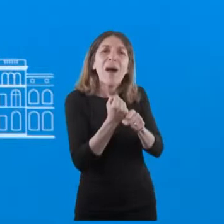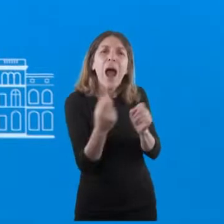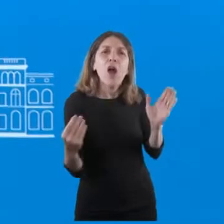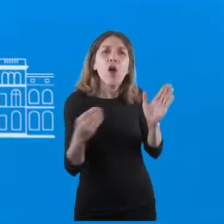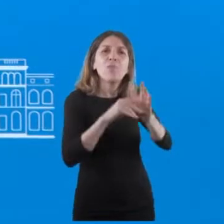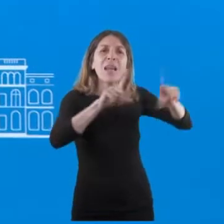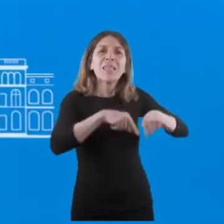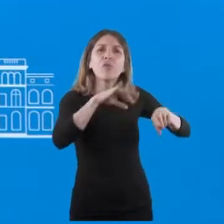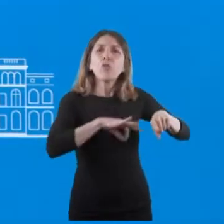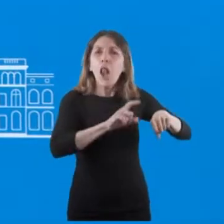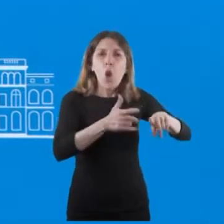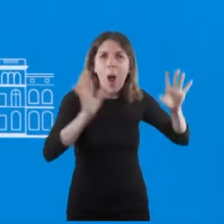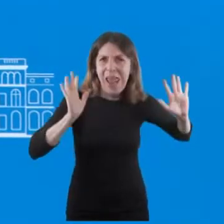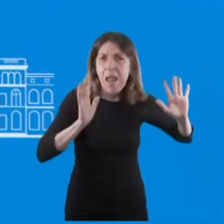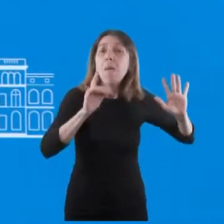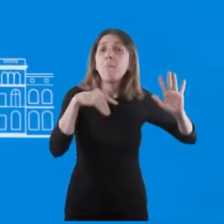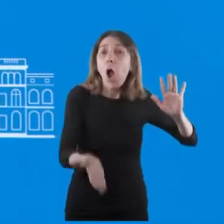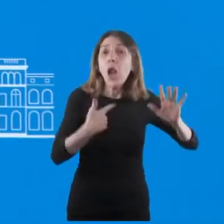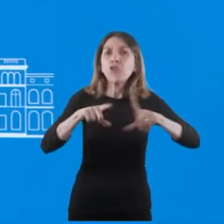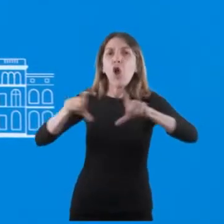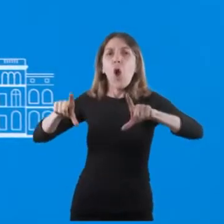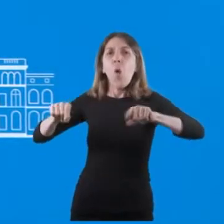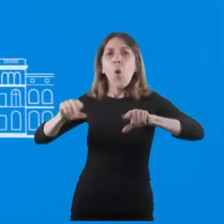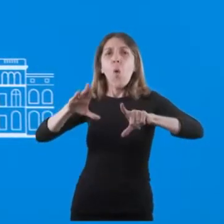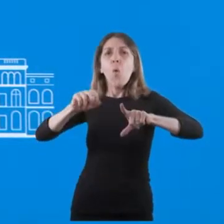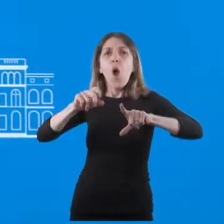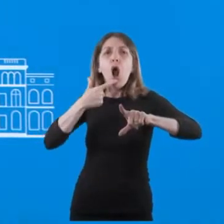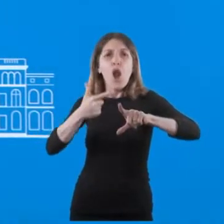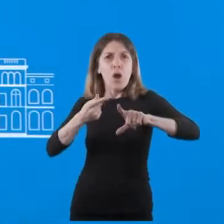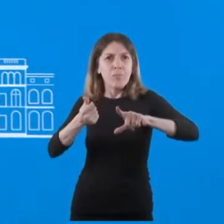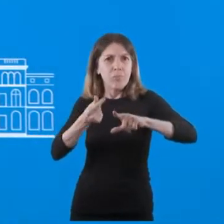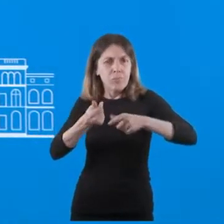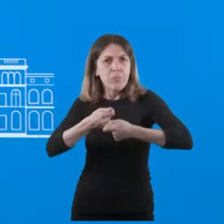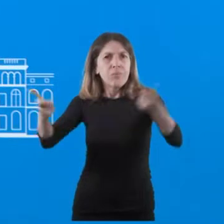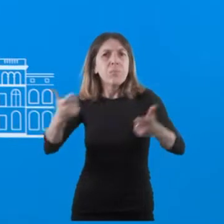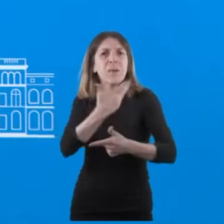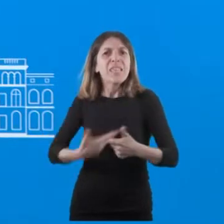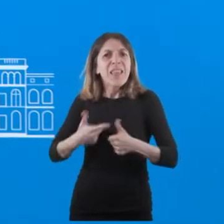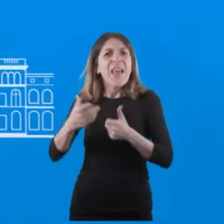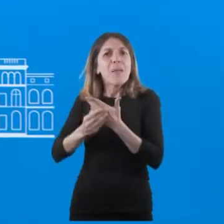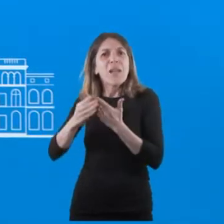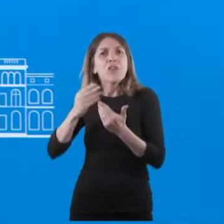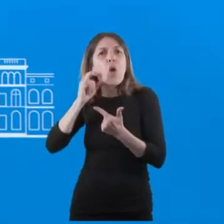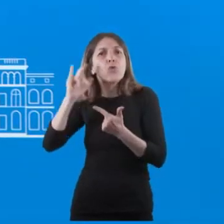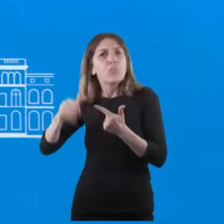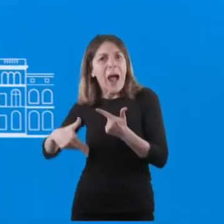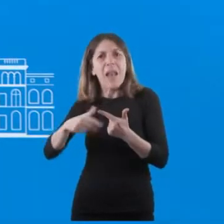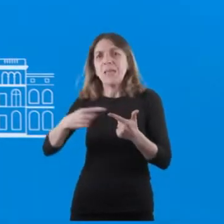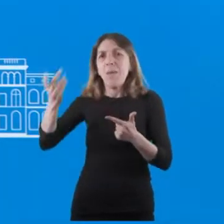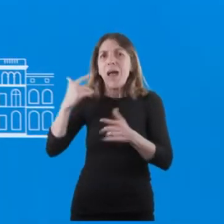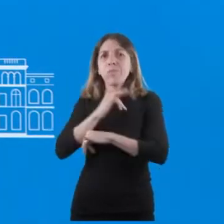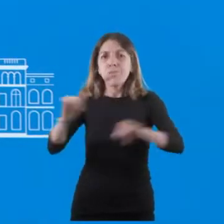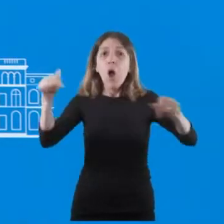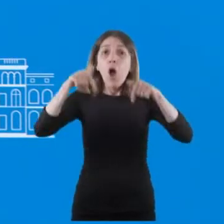un trabajo formal y por eso el bono que anunció el Presidente y el Ministro Guzmán la semana pasada, a partir de hoy